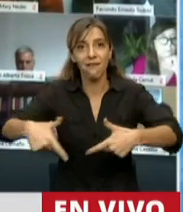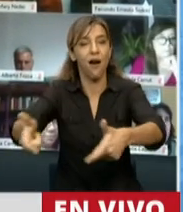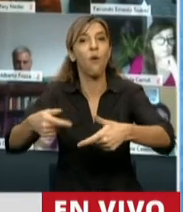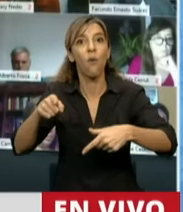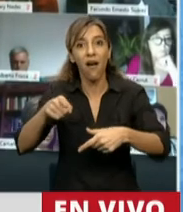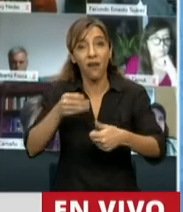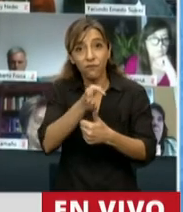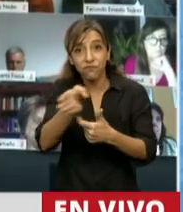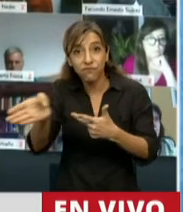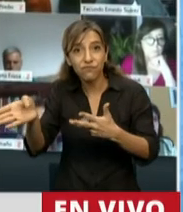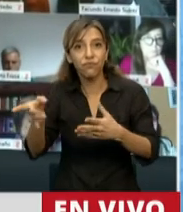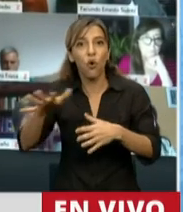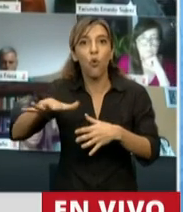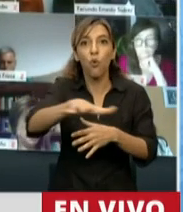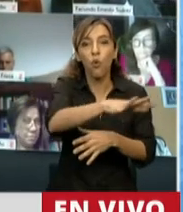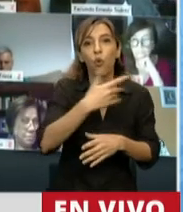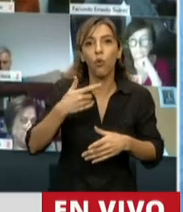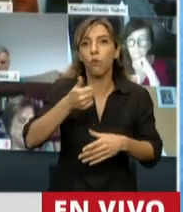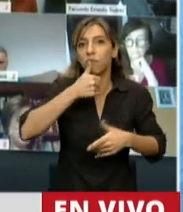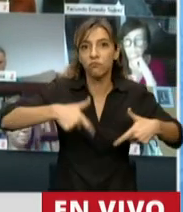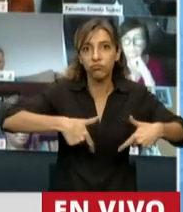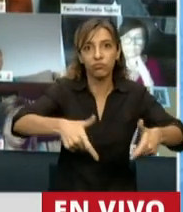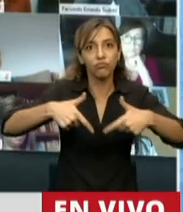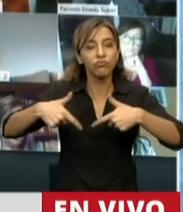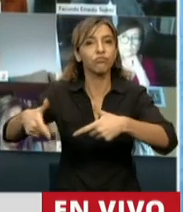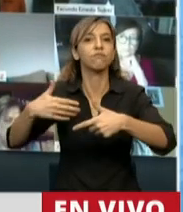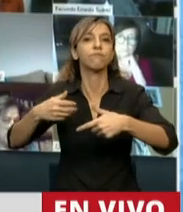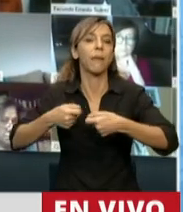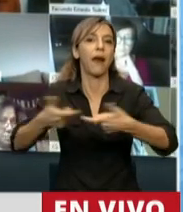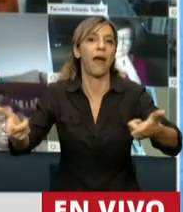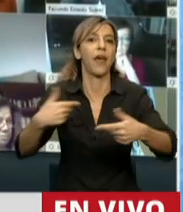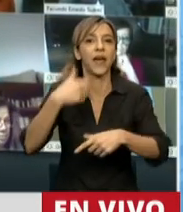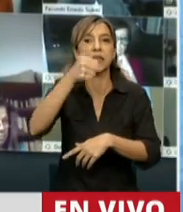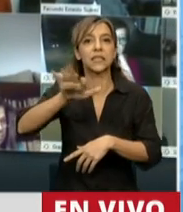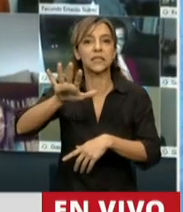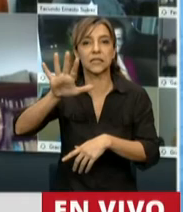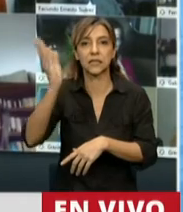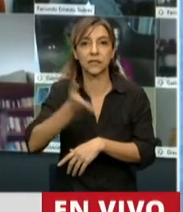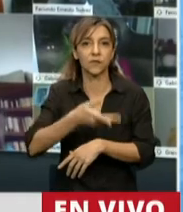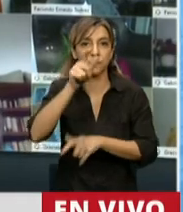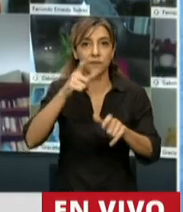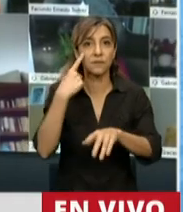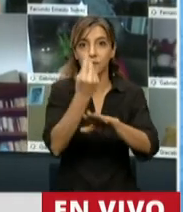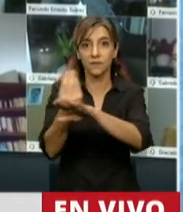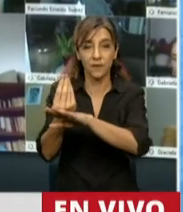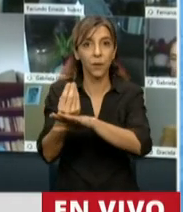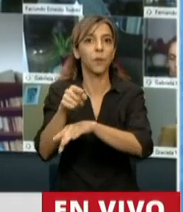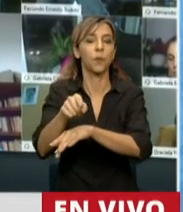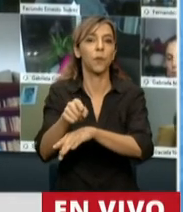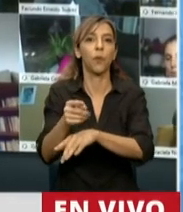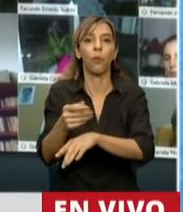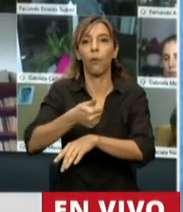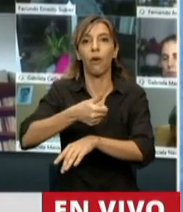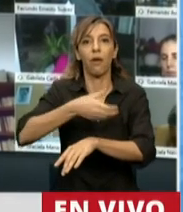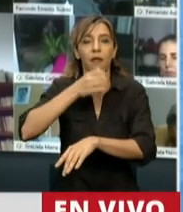agua potable a más del 65% de los habitantes de San Juan, que tiene que ver con el agueducto Gran Tulum.